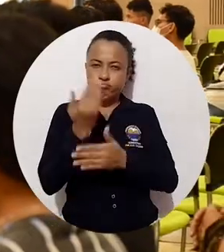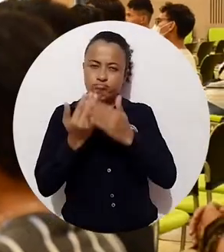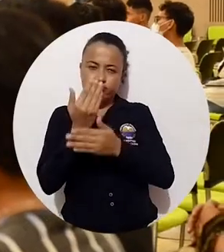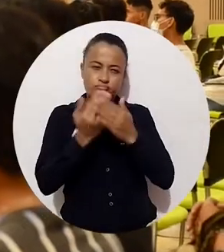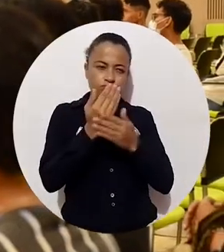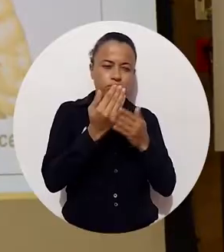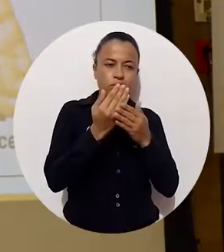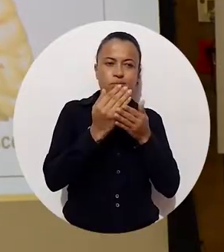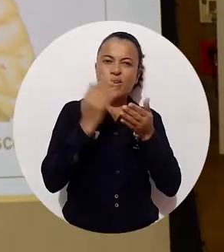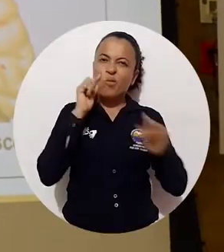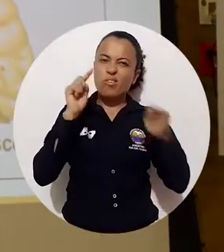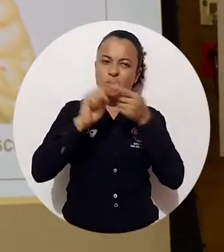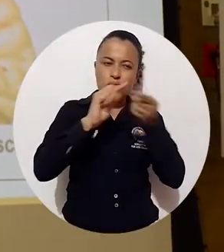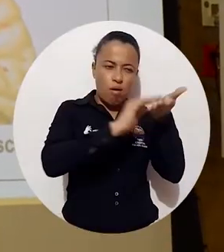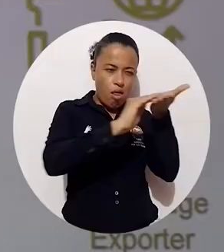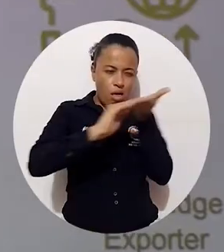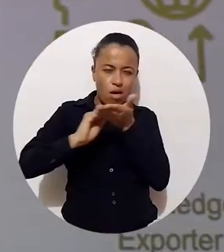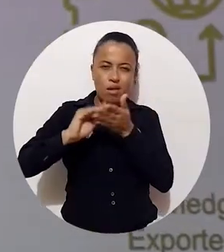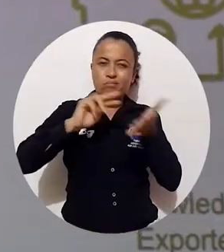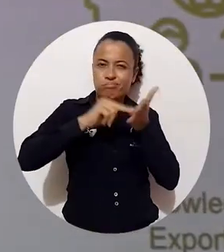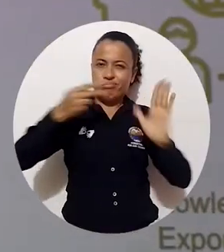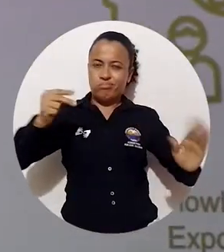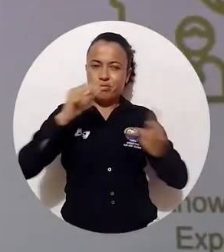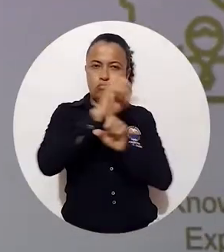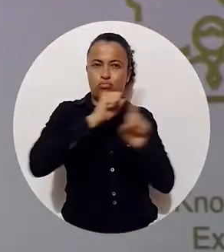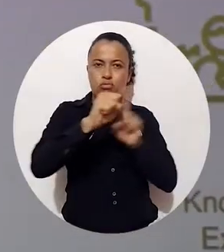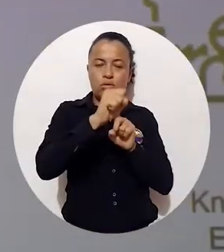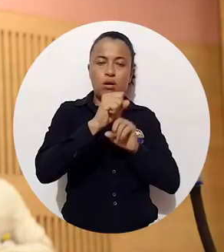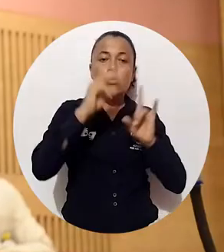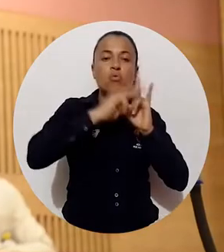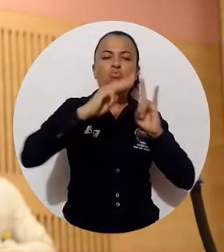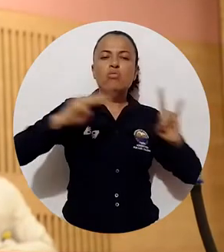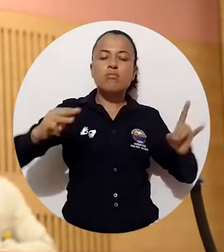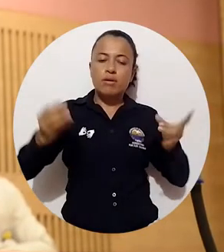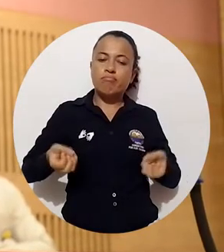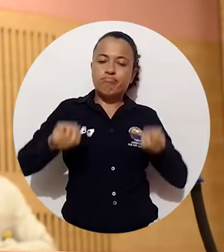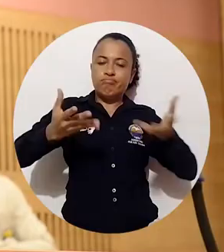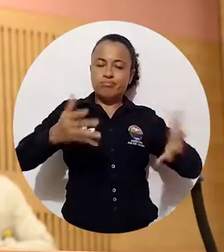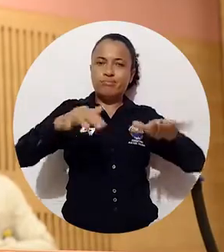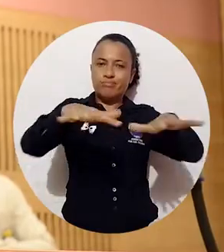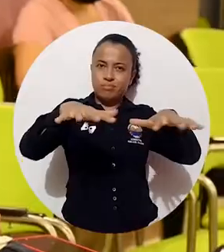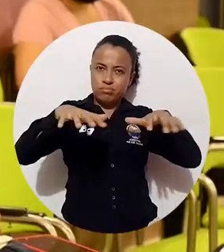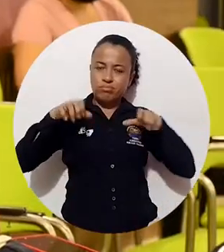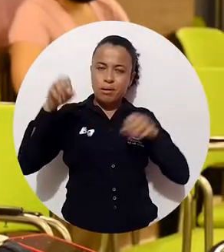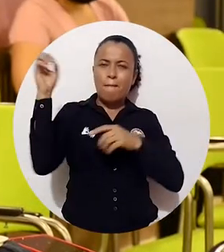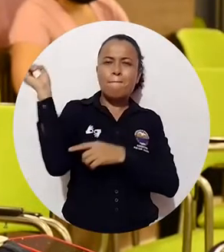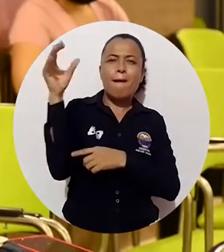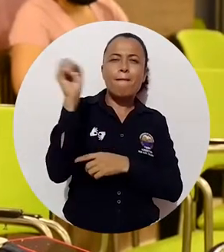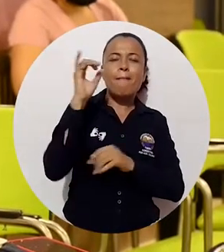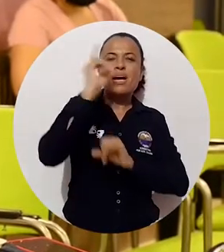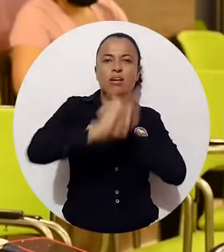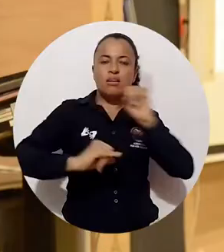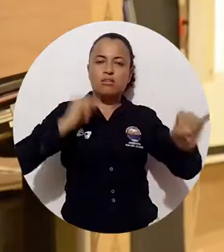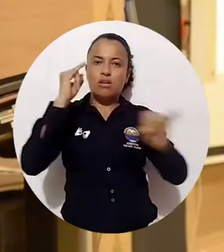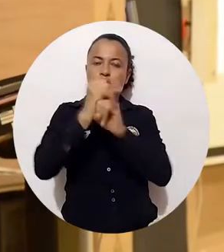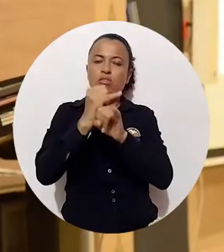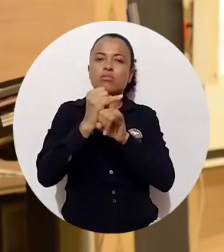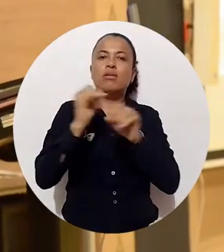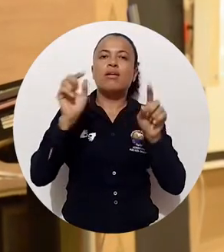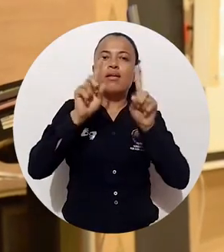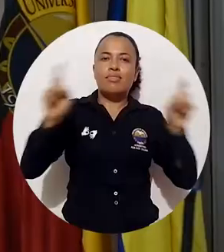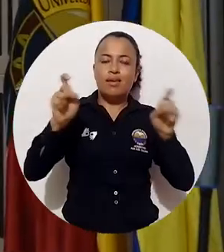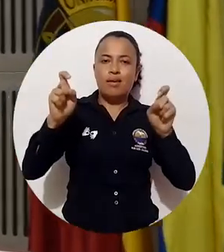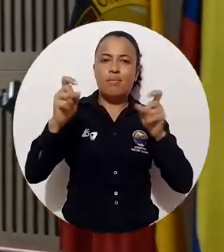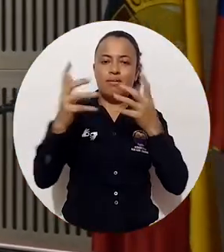Con iniciativas que se proyectan como soluciones tecnológicas para la sociedad, la Universidad del Magdalena desarrolló la octava edición de la Conferencia